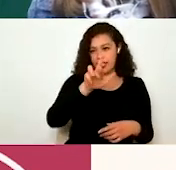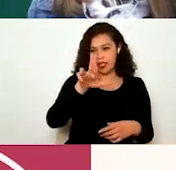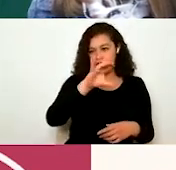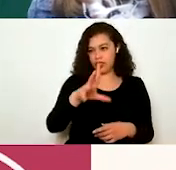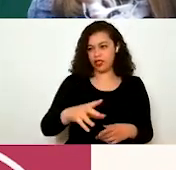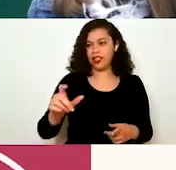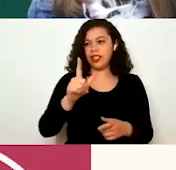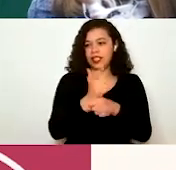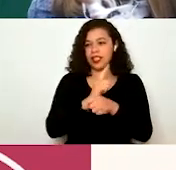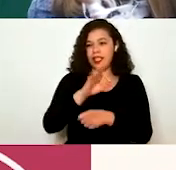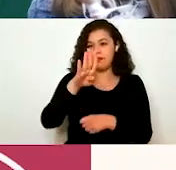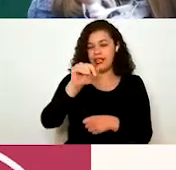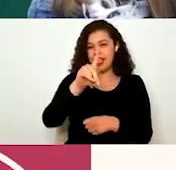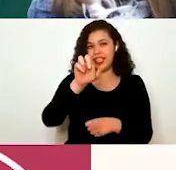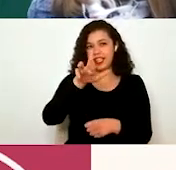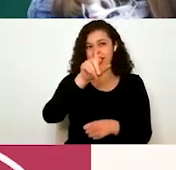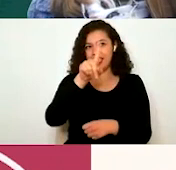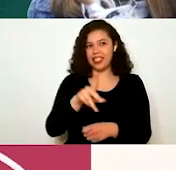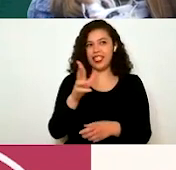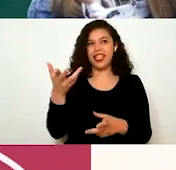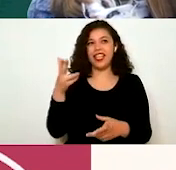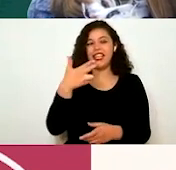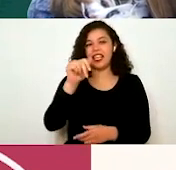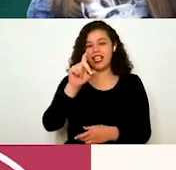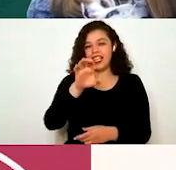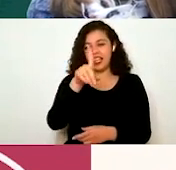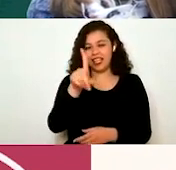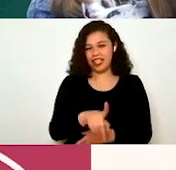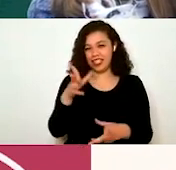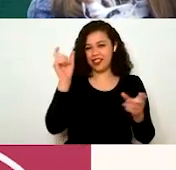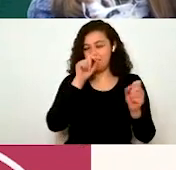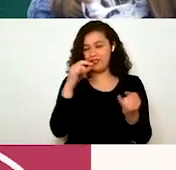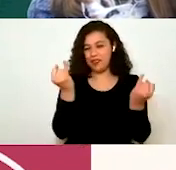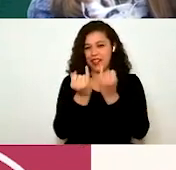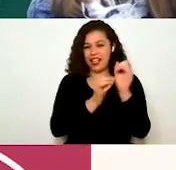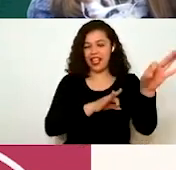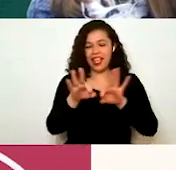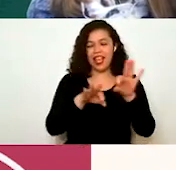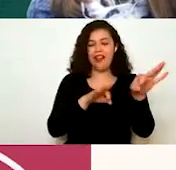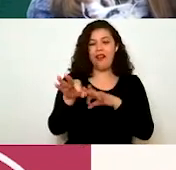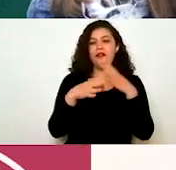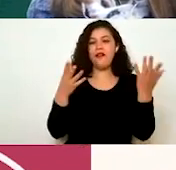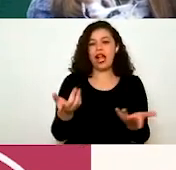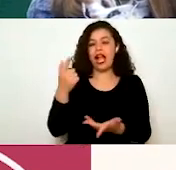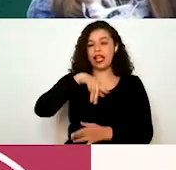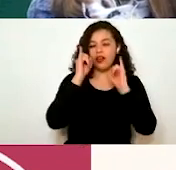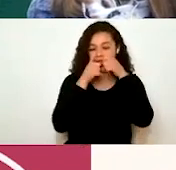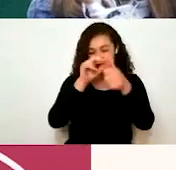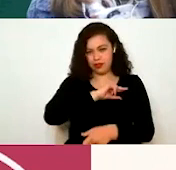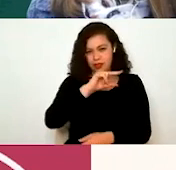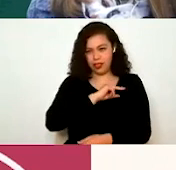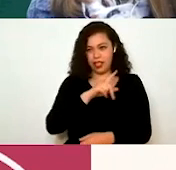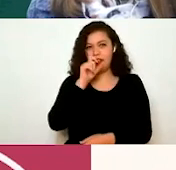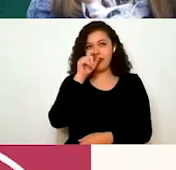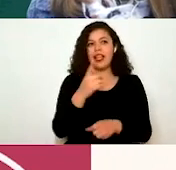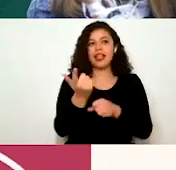Hernández. Ambas colaboradoras de la Junta de Asistencia Privada. En un momento también tendremos la presencia del licenciado Elías Pérez Aldaña. Por